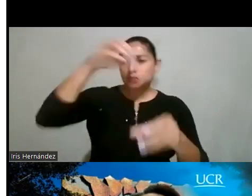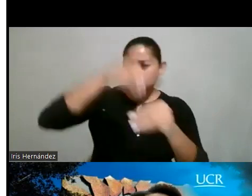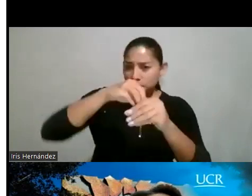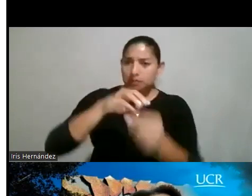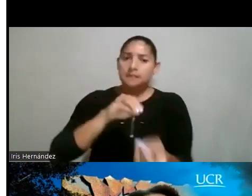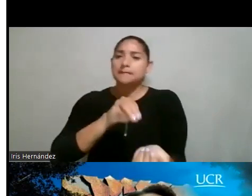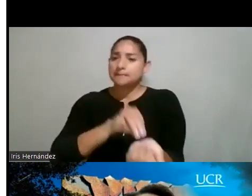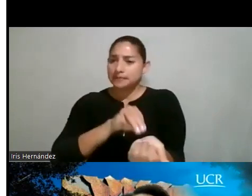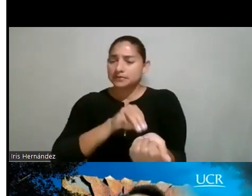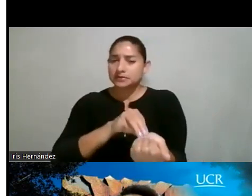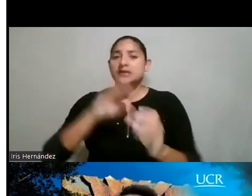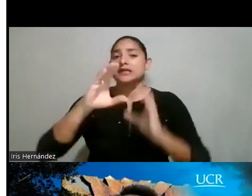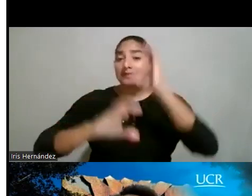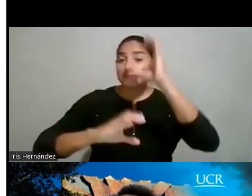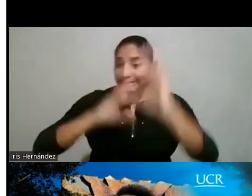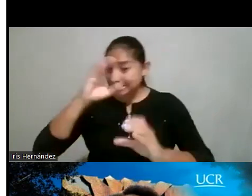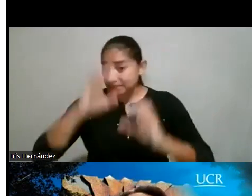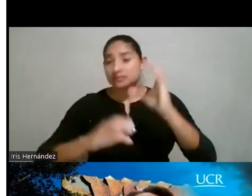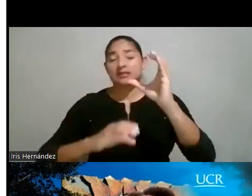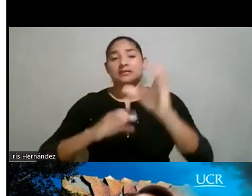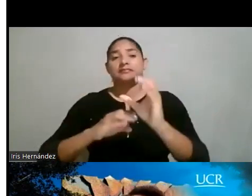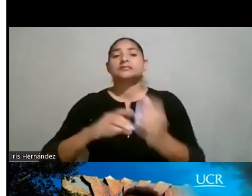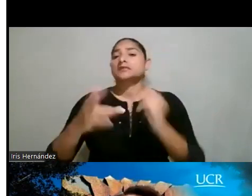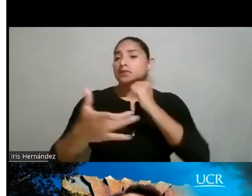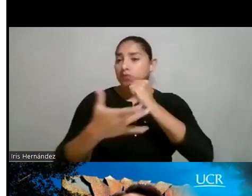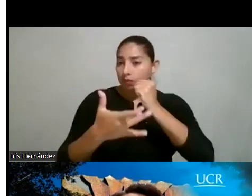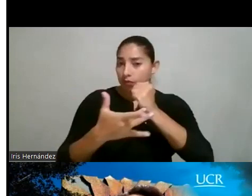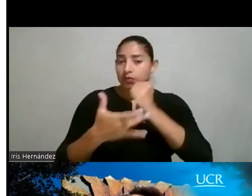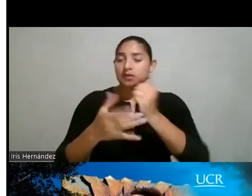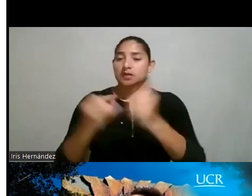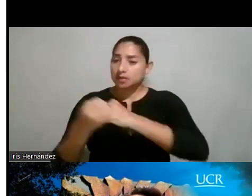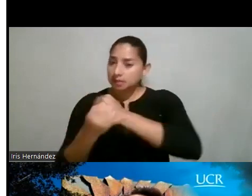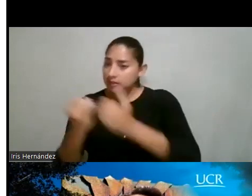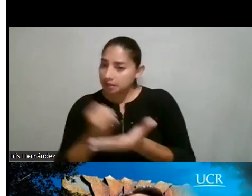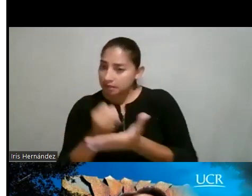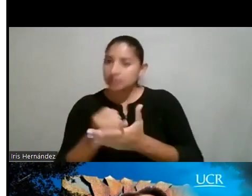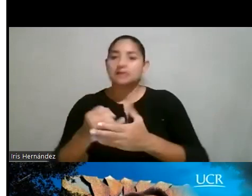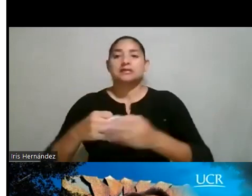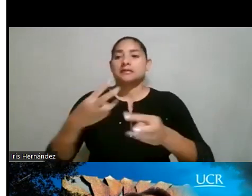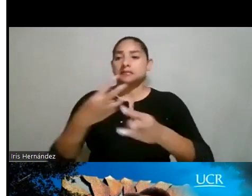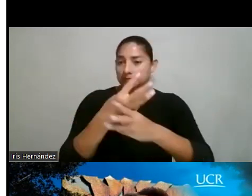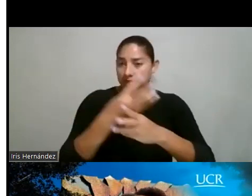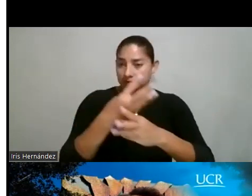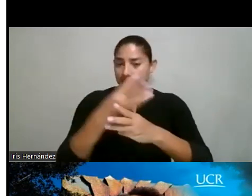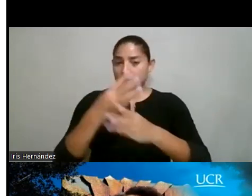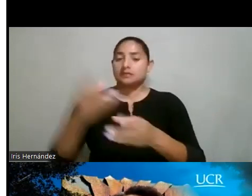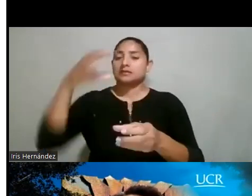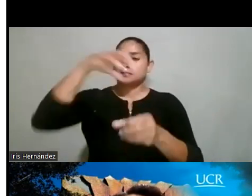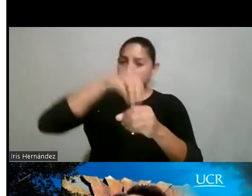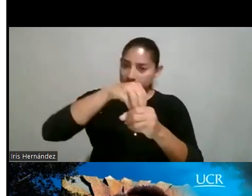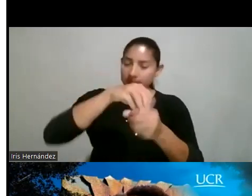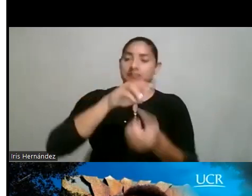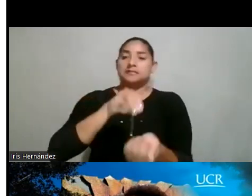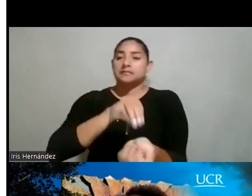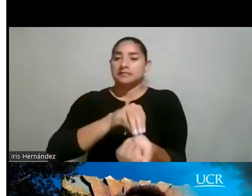Entonces, es ciencia, tecnología, ingeniería y matemáticas y medicina, ¿verdad? También